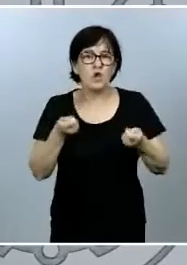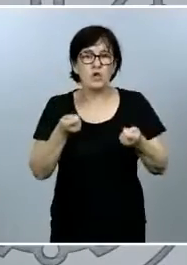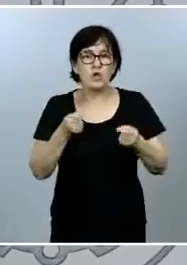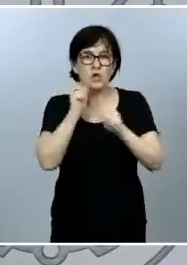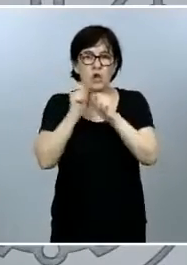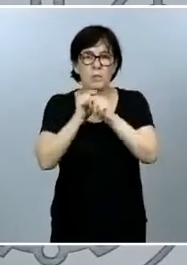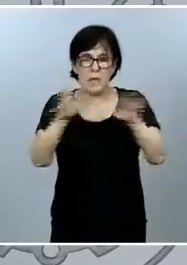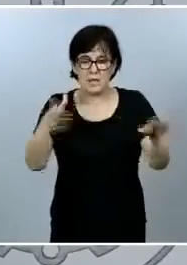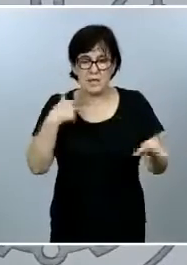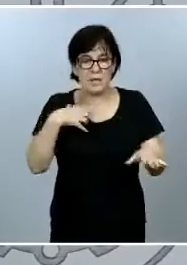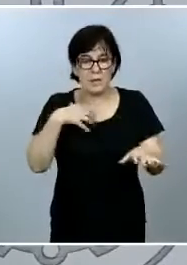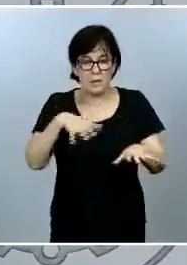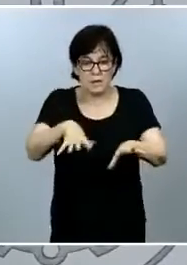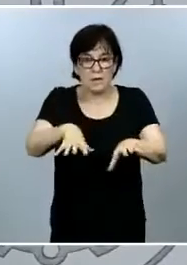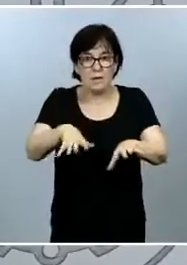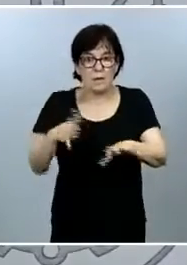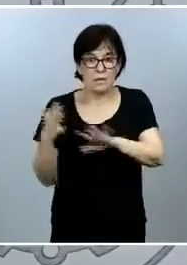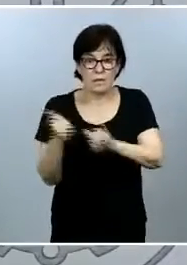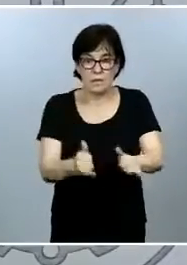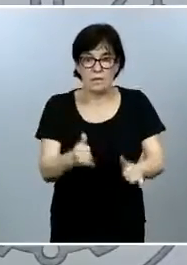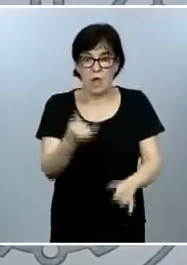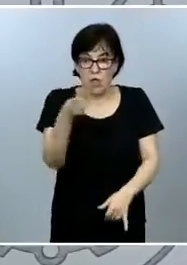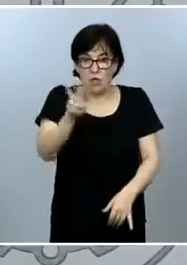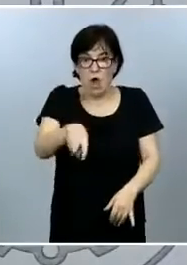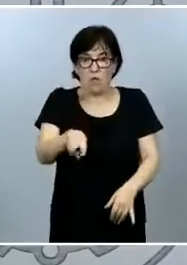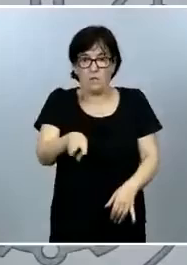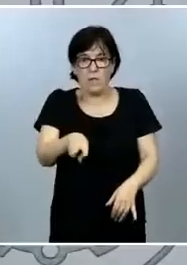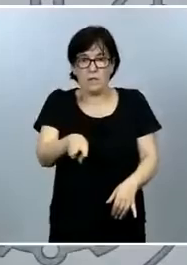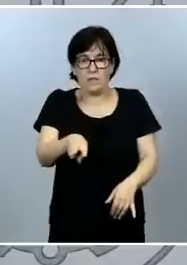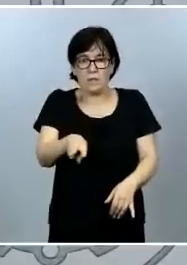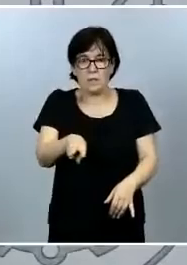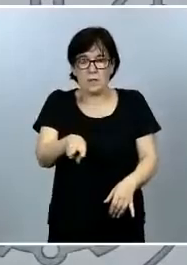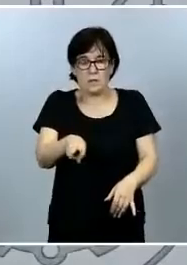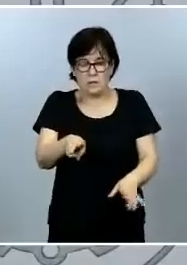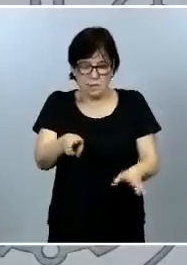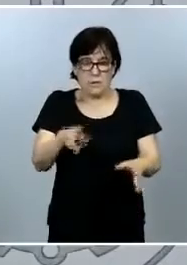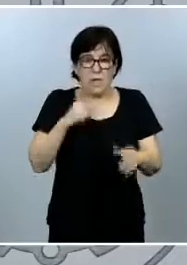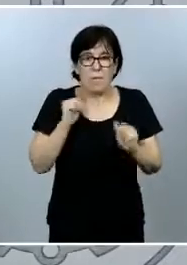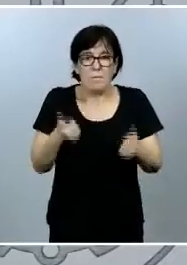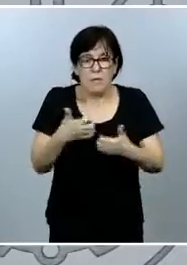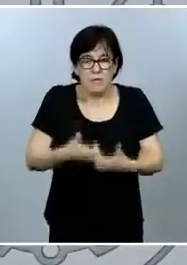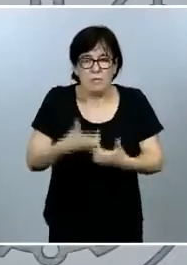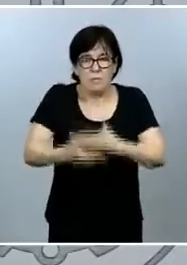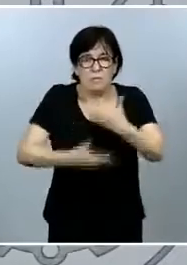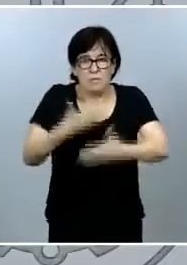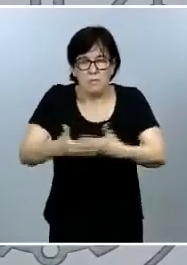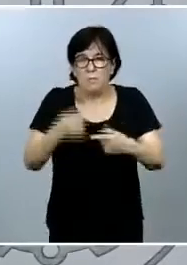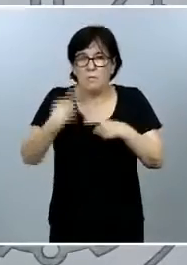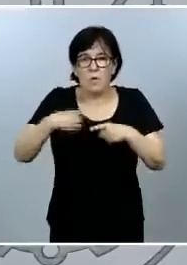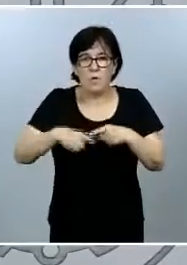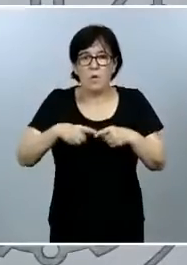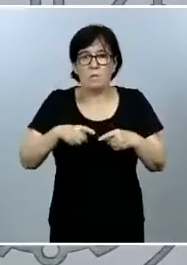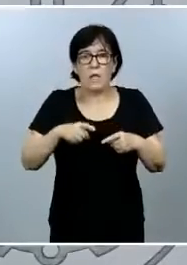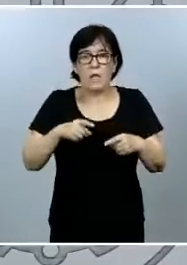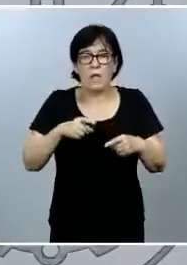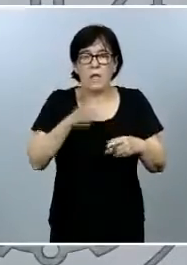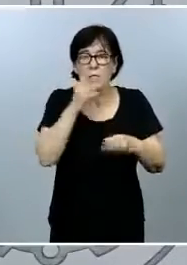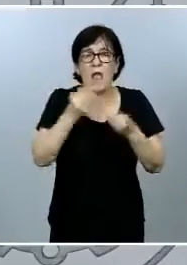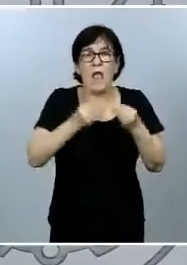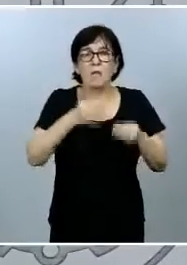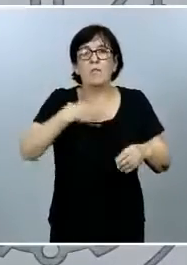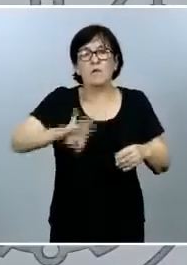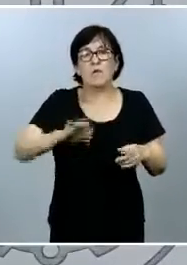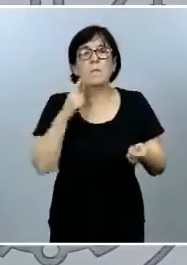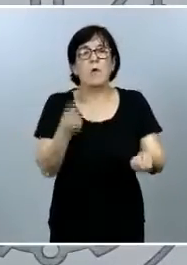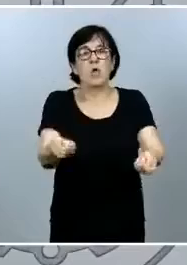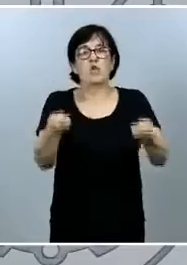hemos llegado escasamente a los dos meses hemos tenido que poner en marcha todos los dispositivos del Estado para hacer posible el control de